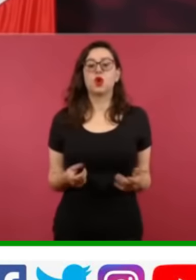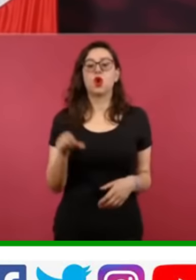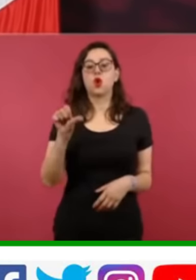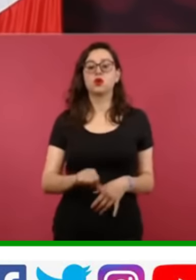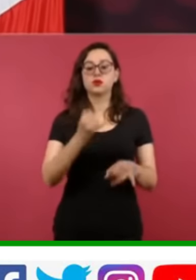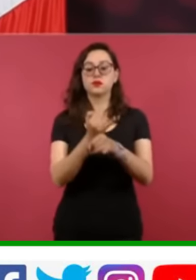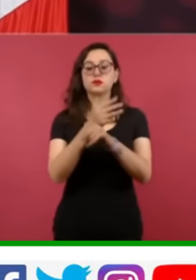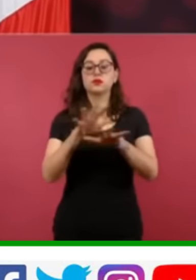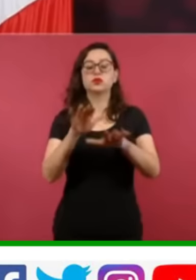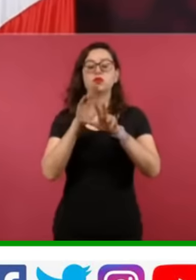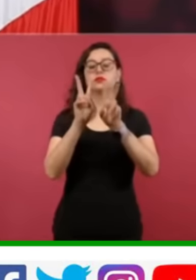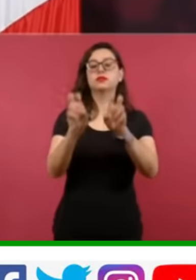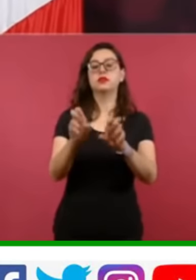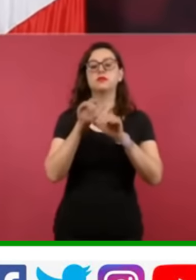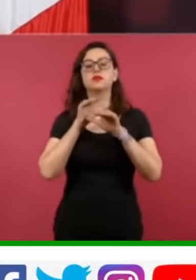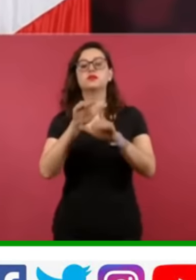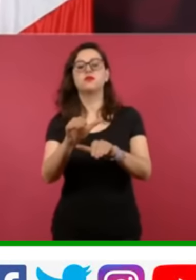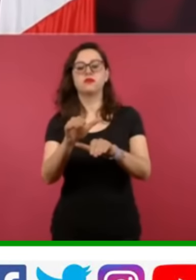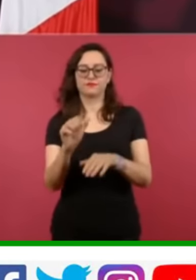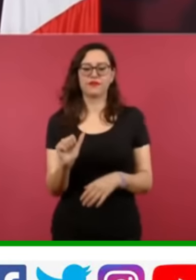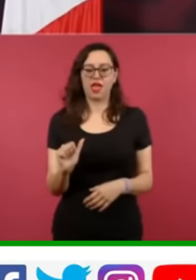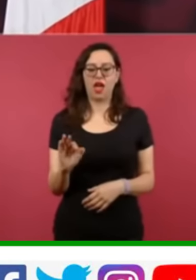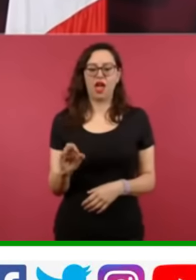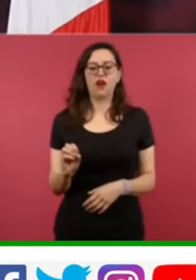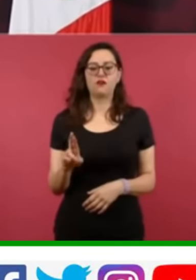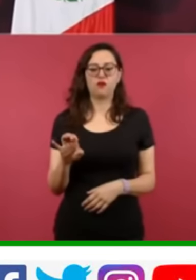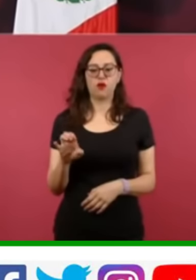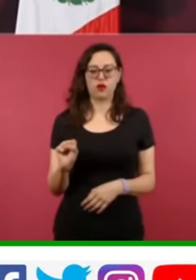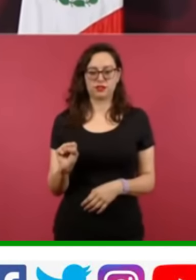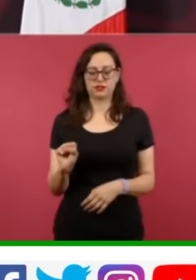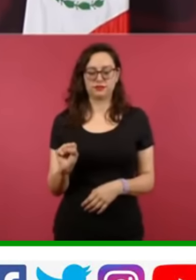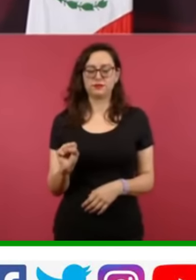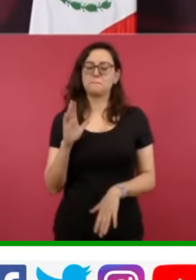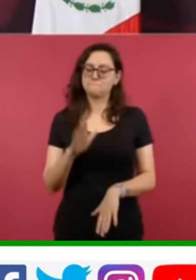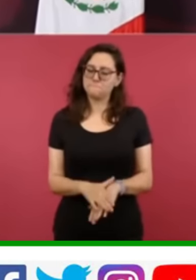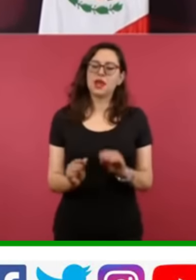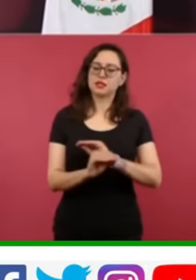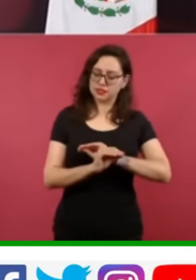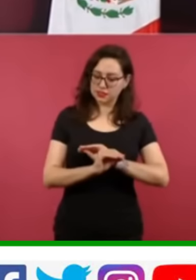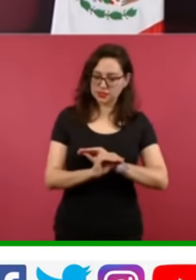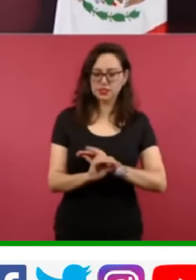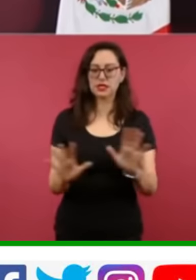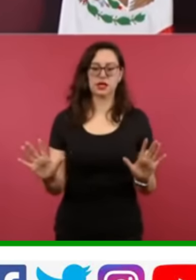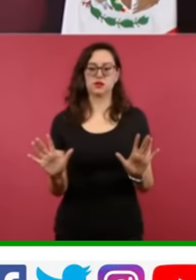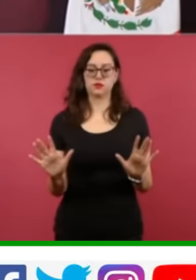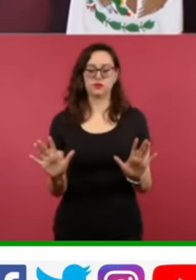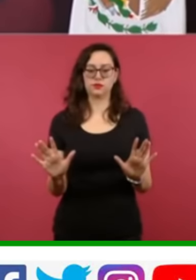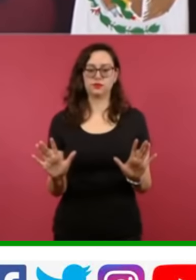para que queden lo suficientemente claro. Aún cuando